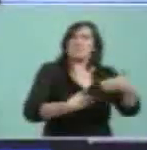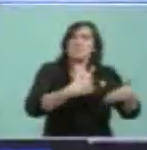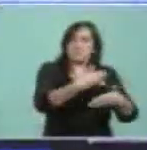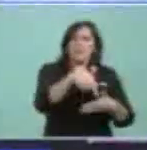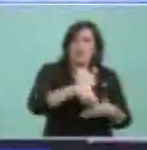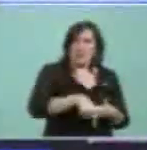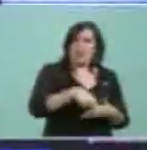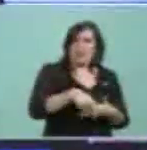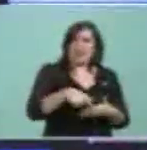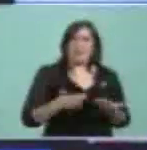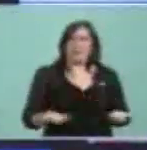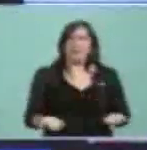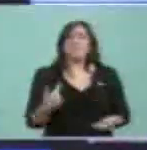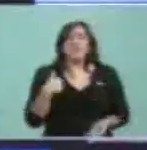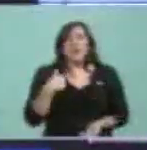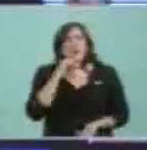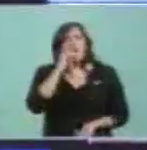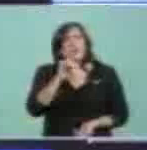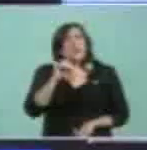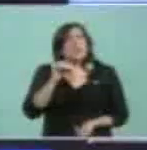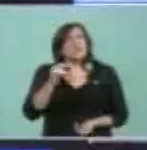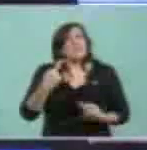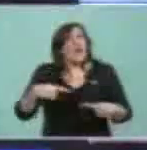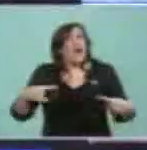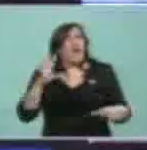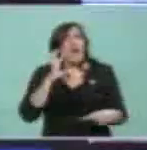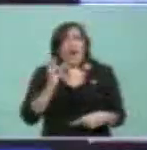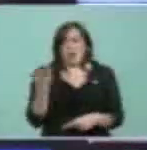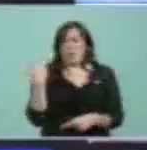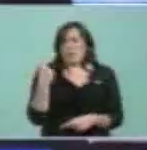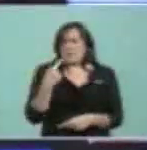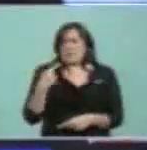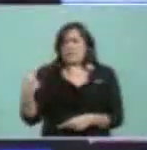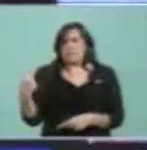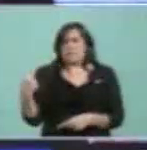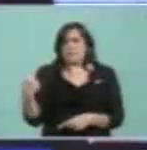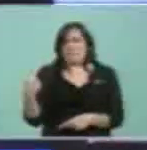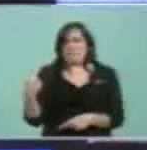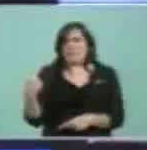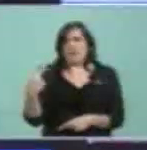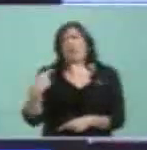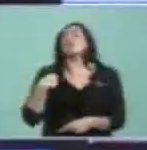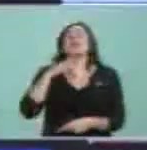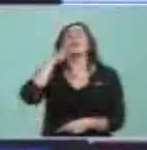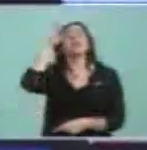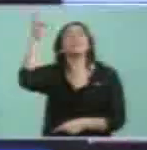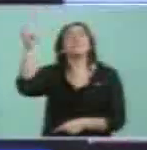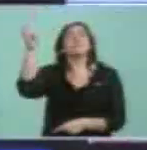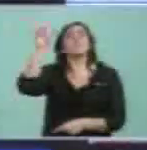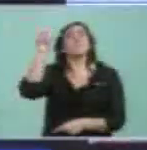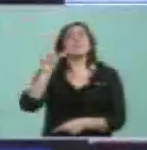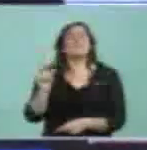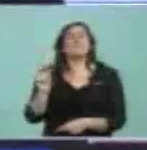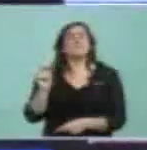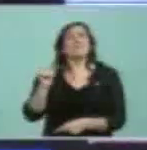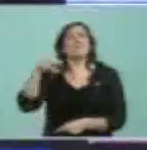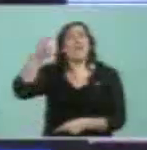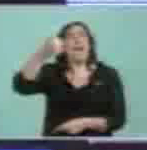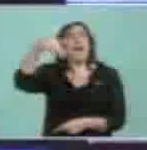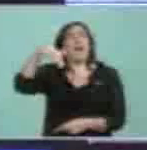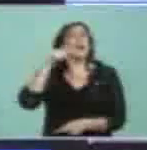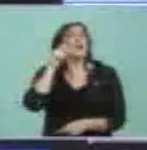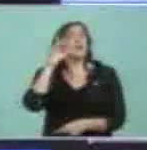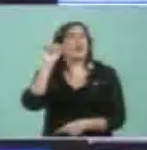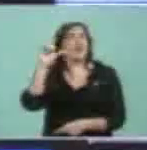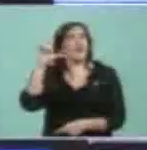hace apenas una semana cuando estuve en la hermana República de Angola,